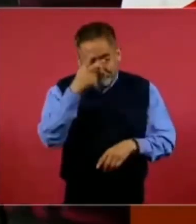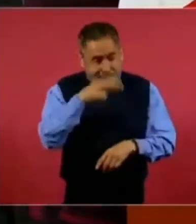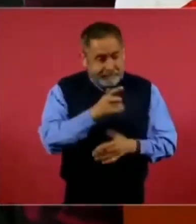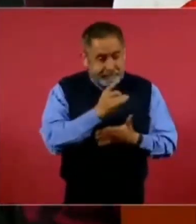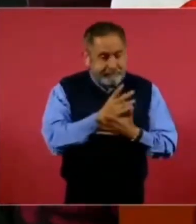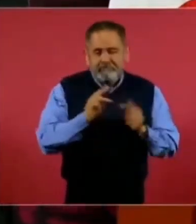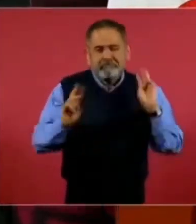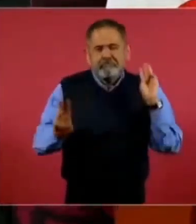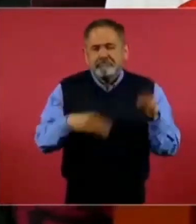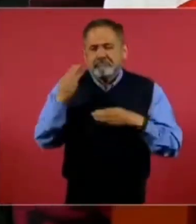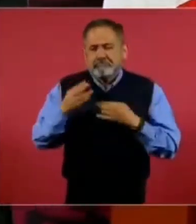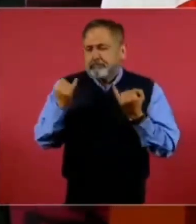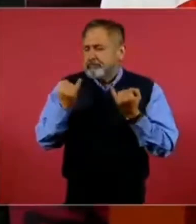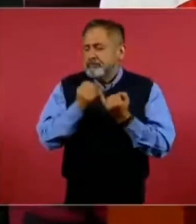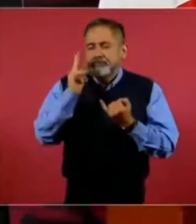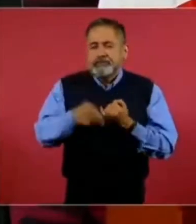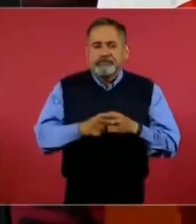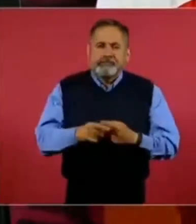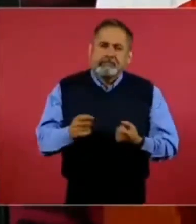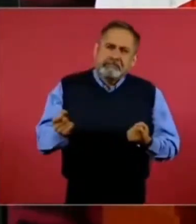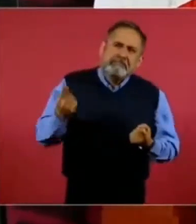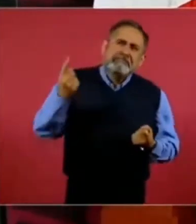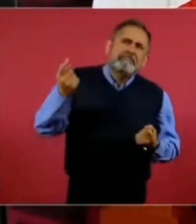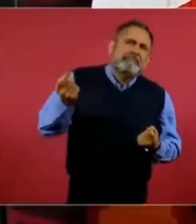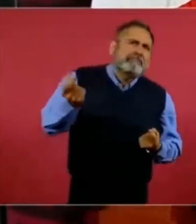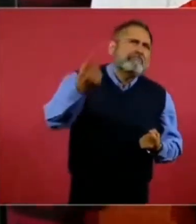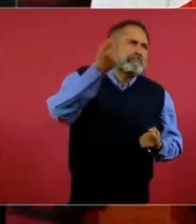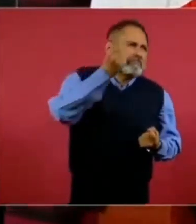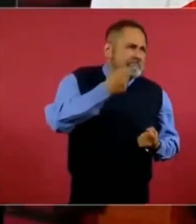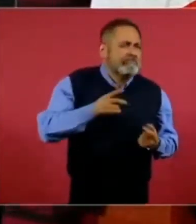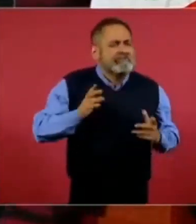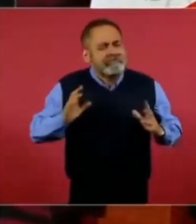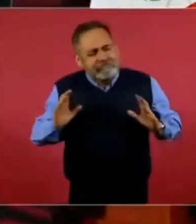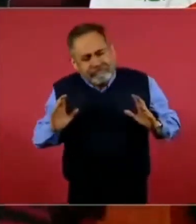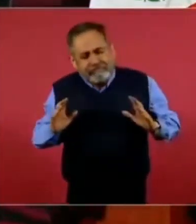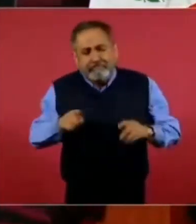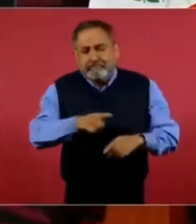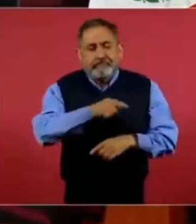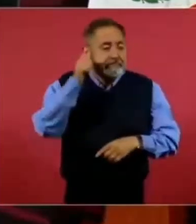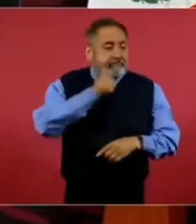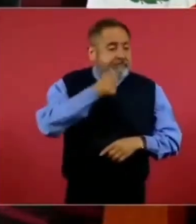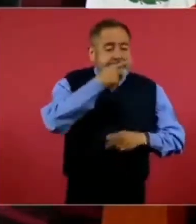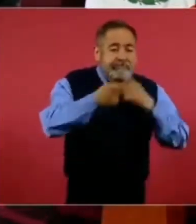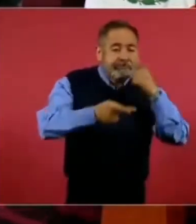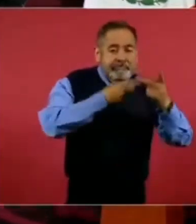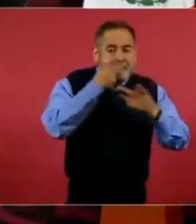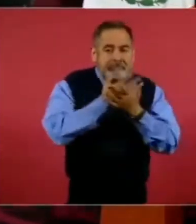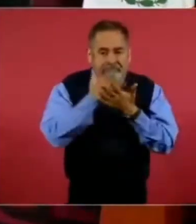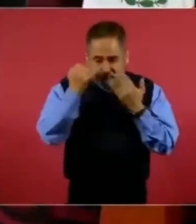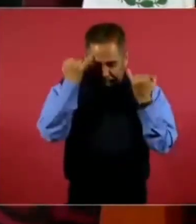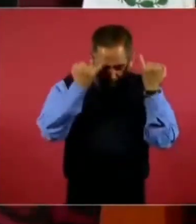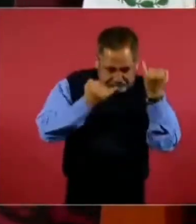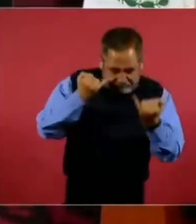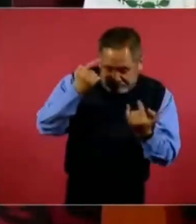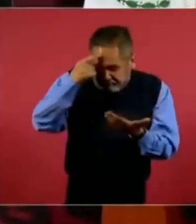con excepciones honrosas, se dedican a hacer conjeturas,